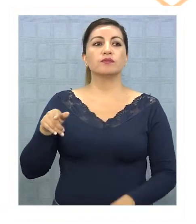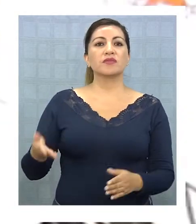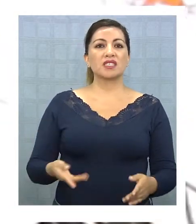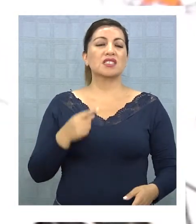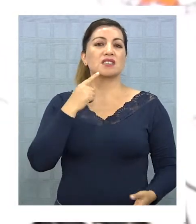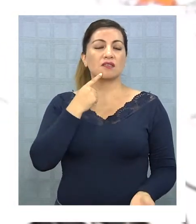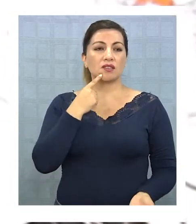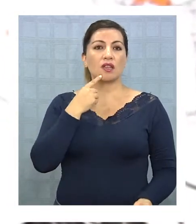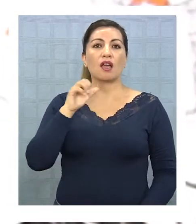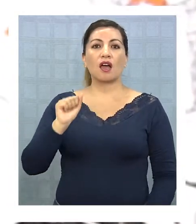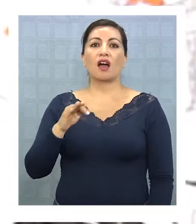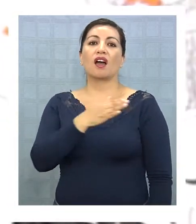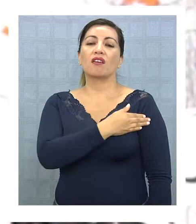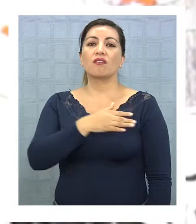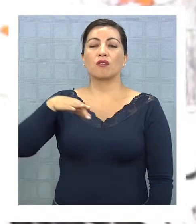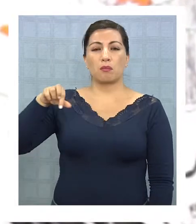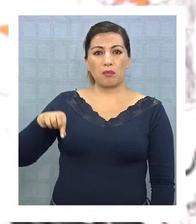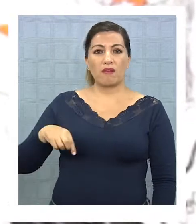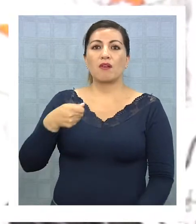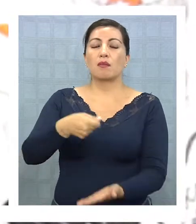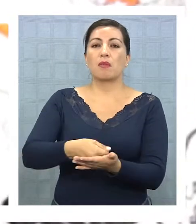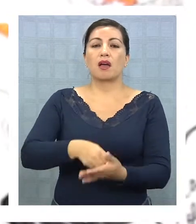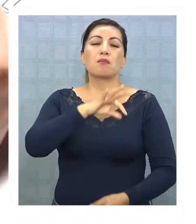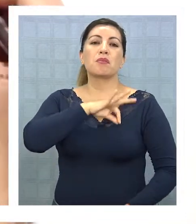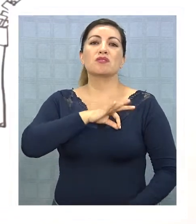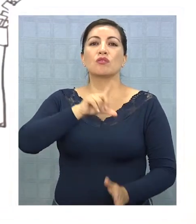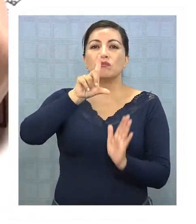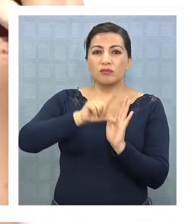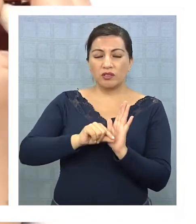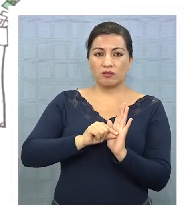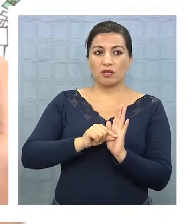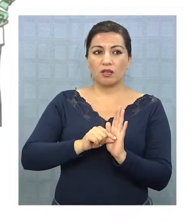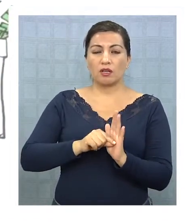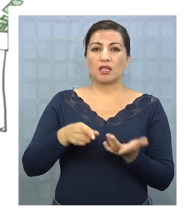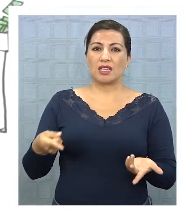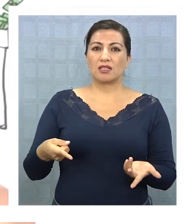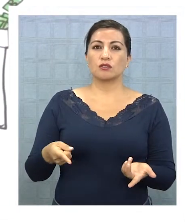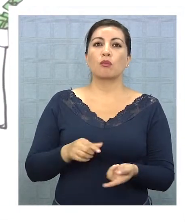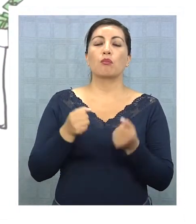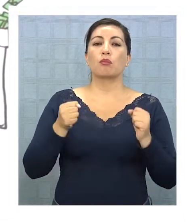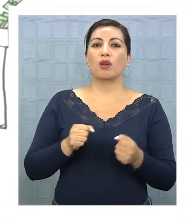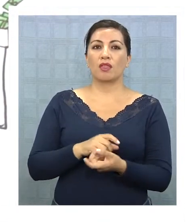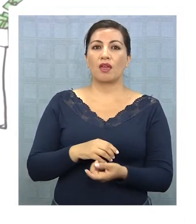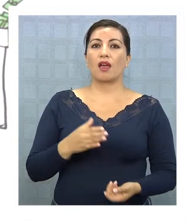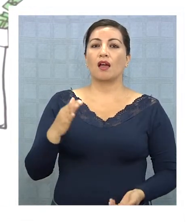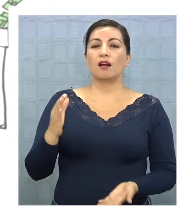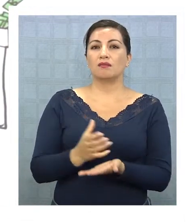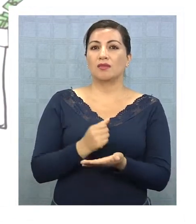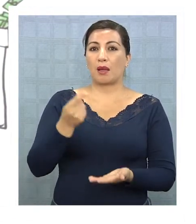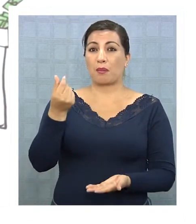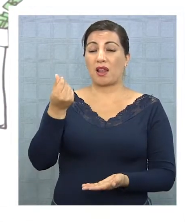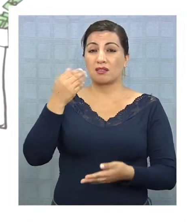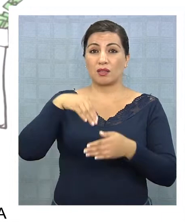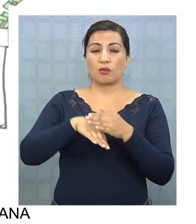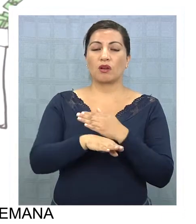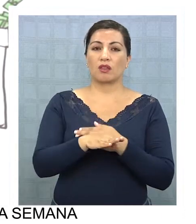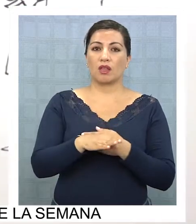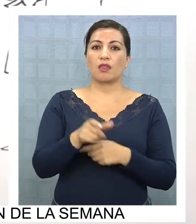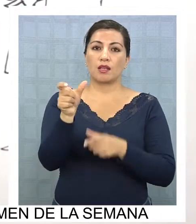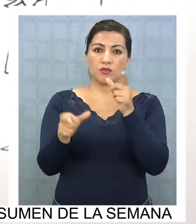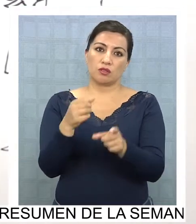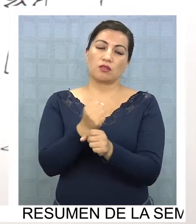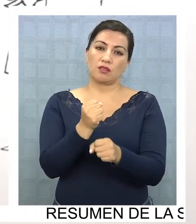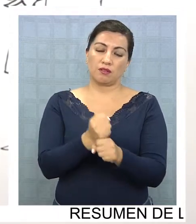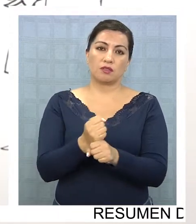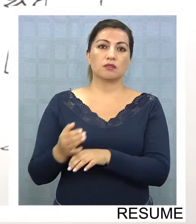estatal seguirá pagando pensiones muy bajas y no impedirá que se especule con los ahorros de los trabajadores. Una demanda